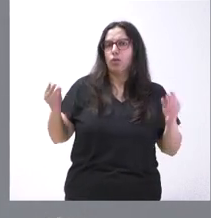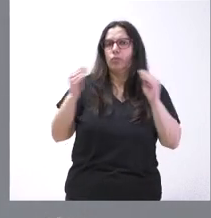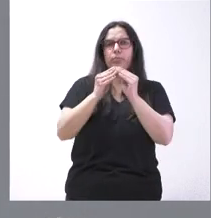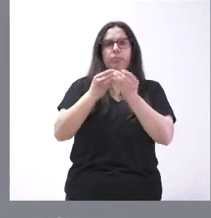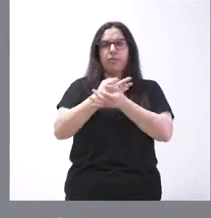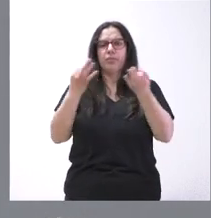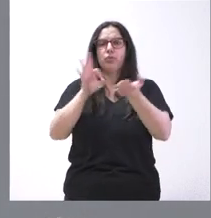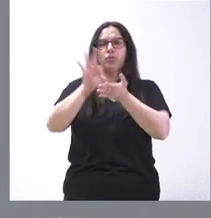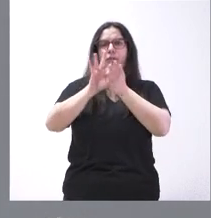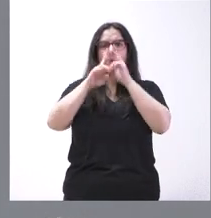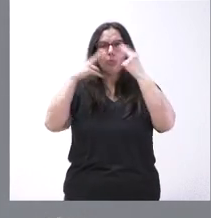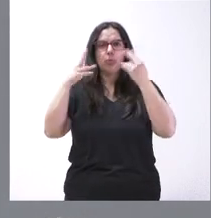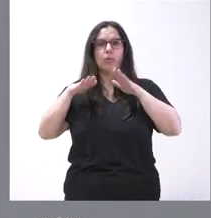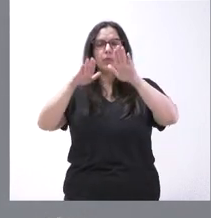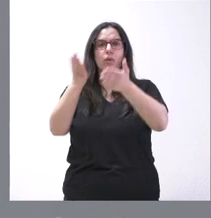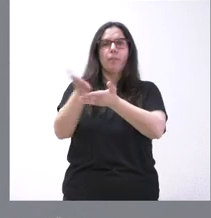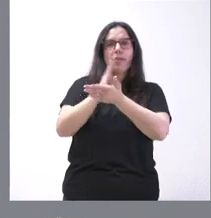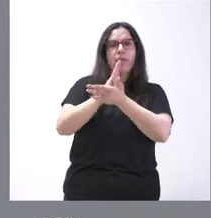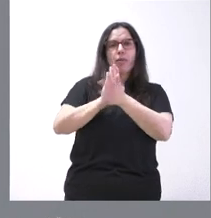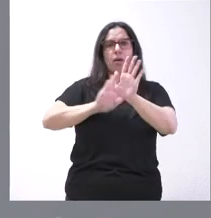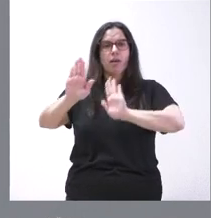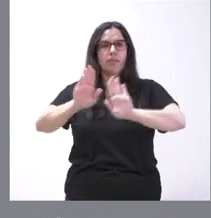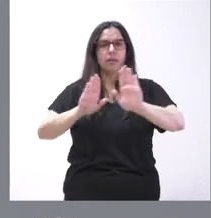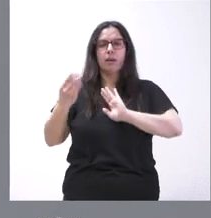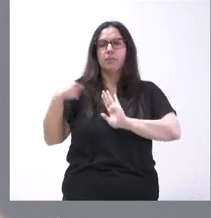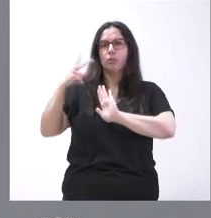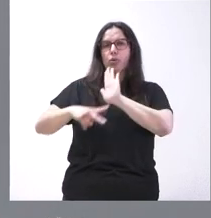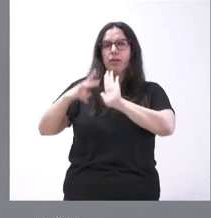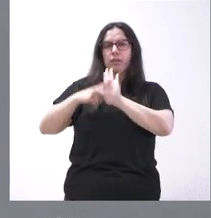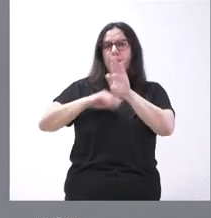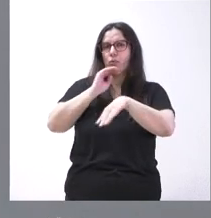de los servicios públicos de mediación y arbitraje, como establece la normativa.